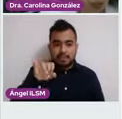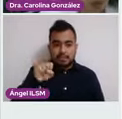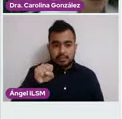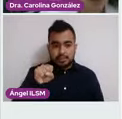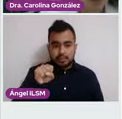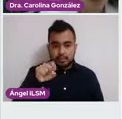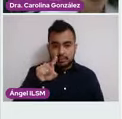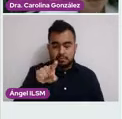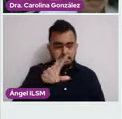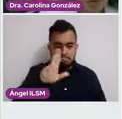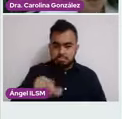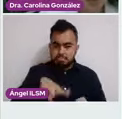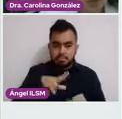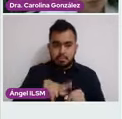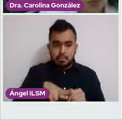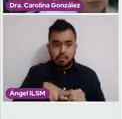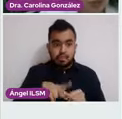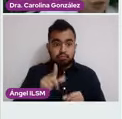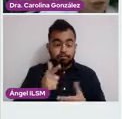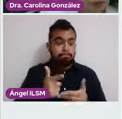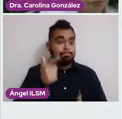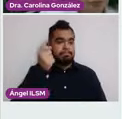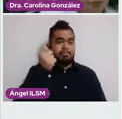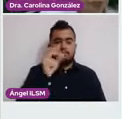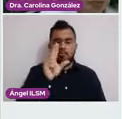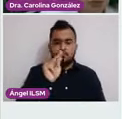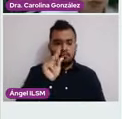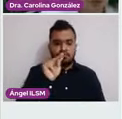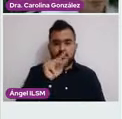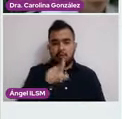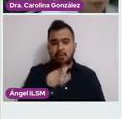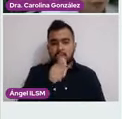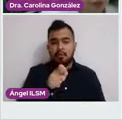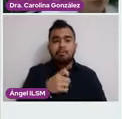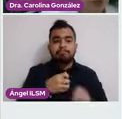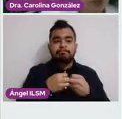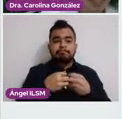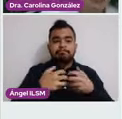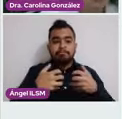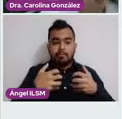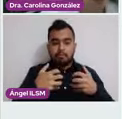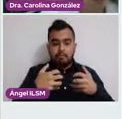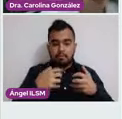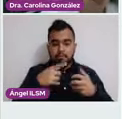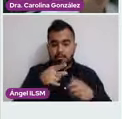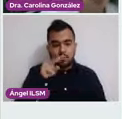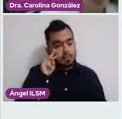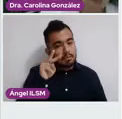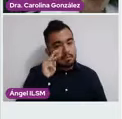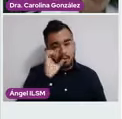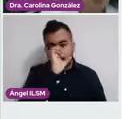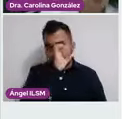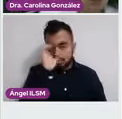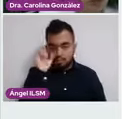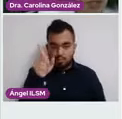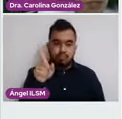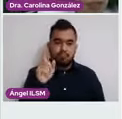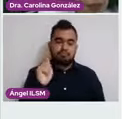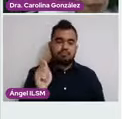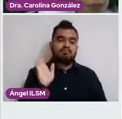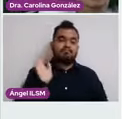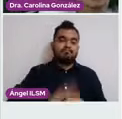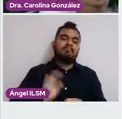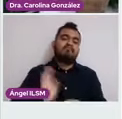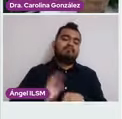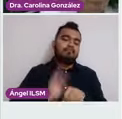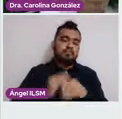maligno. Y un proceso inflamatorio. Es lo que vemos en las fotos. Y en el reporte que ellos dan, esto recordemos que es a